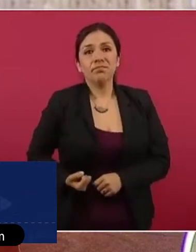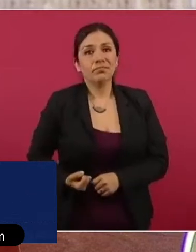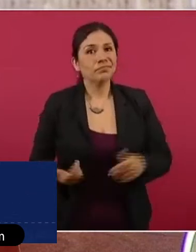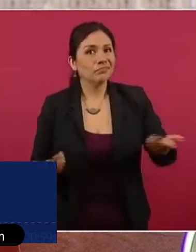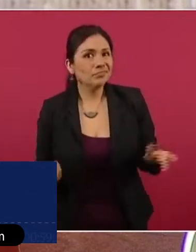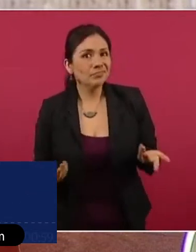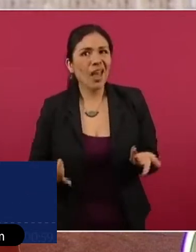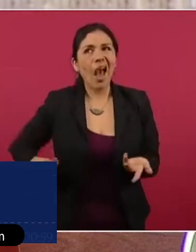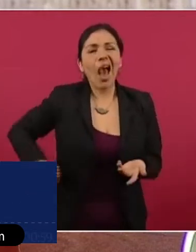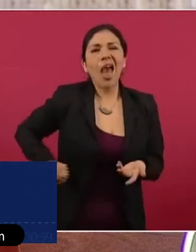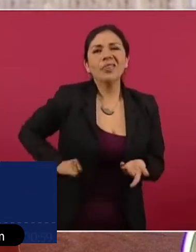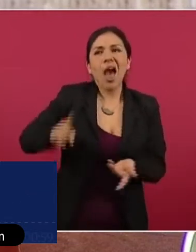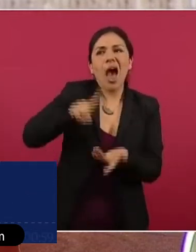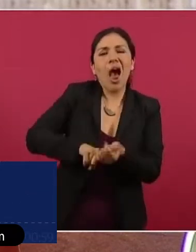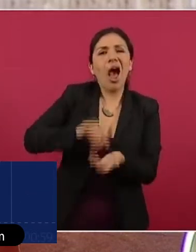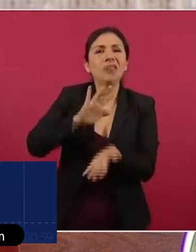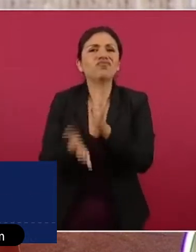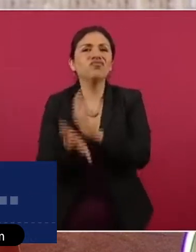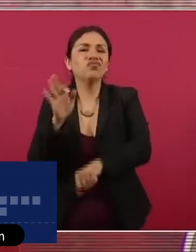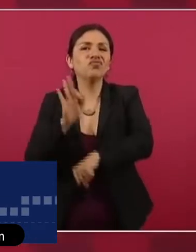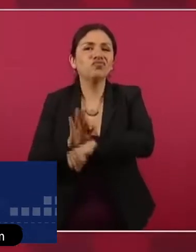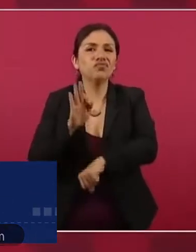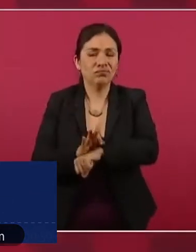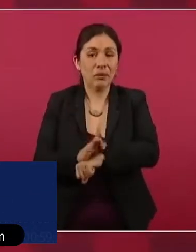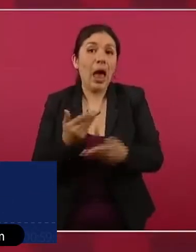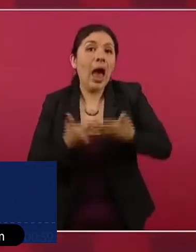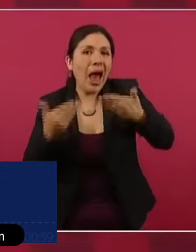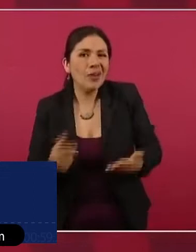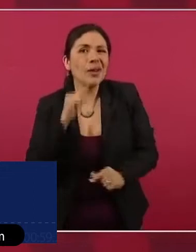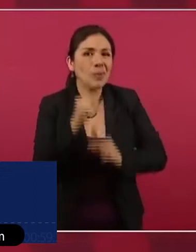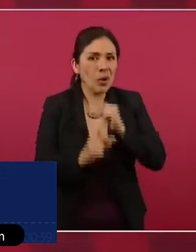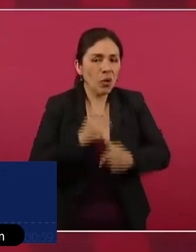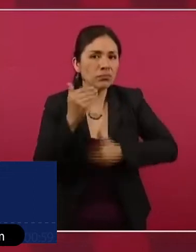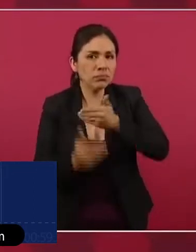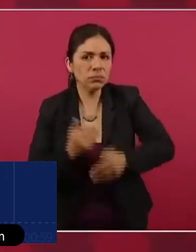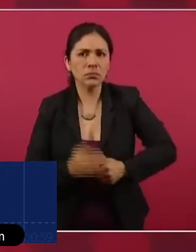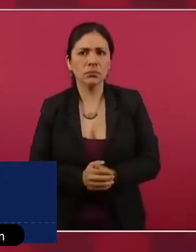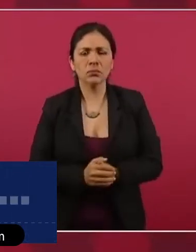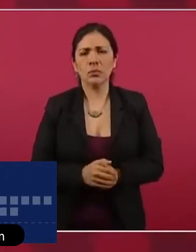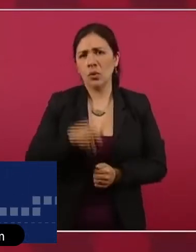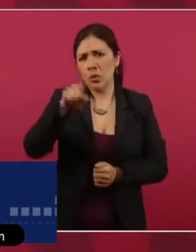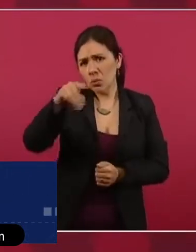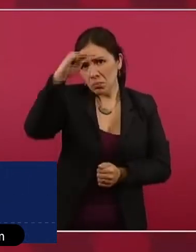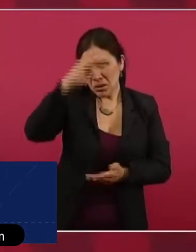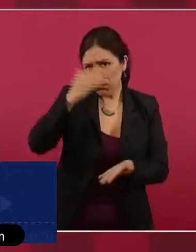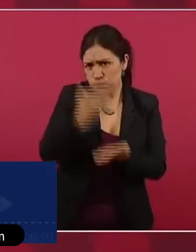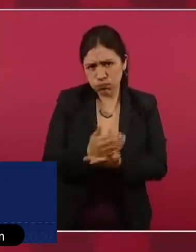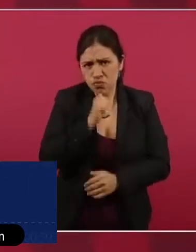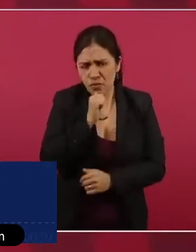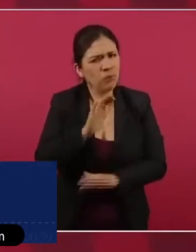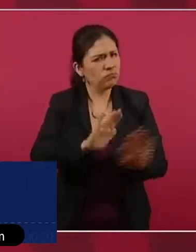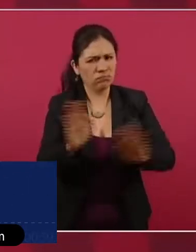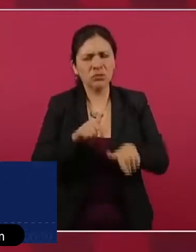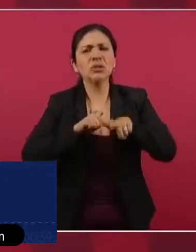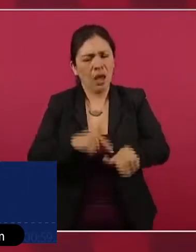muchos intereses y se está avanzando. Entonces, no hay estancamiento. Y vamos a tener resultados y vamos a